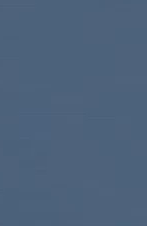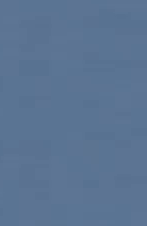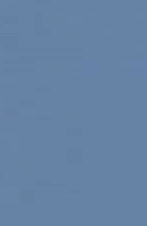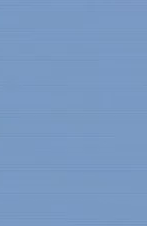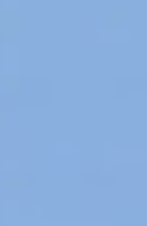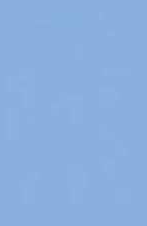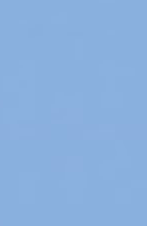Gracias. Gracias.